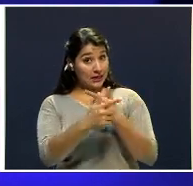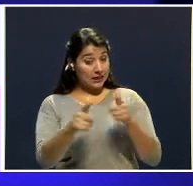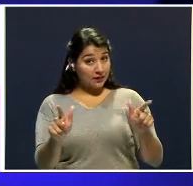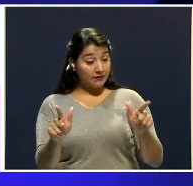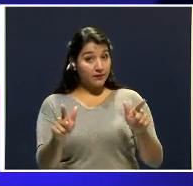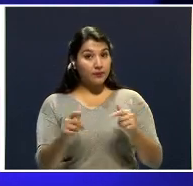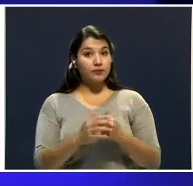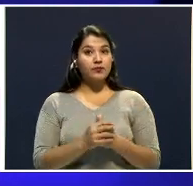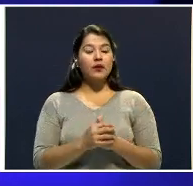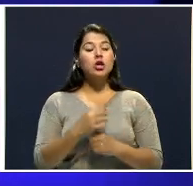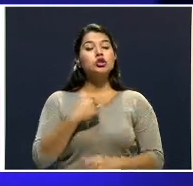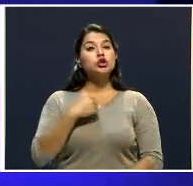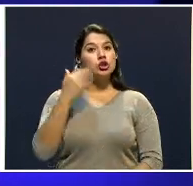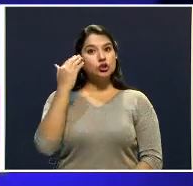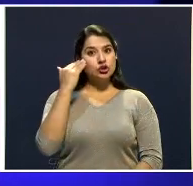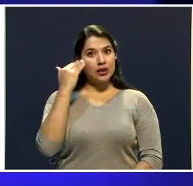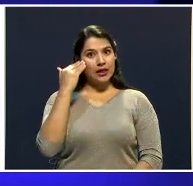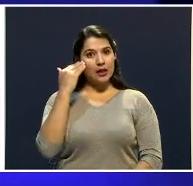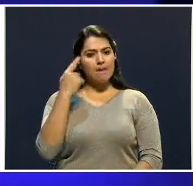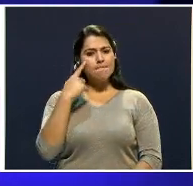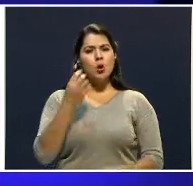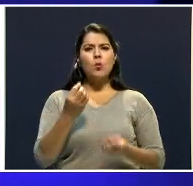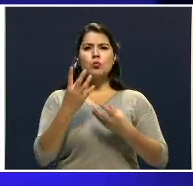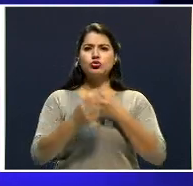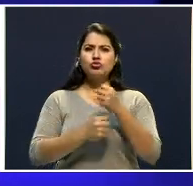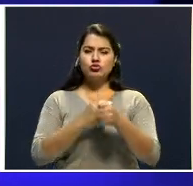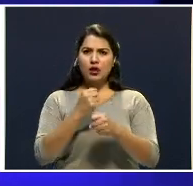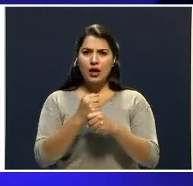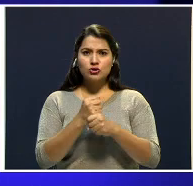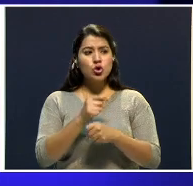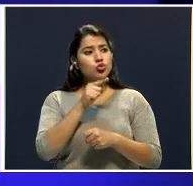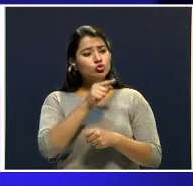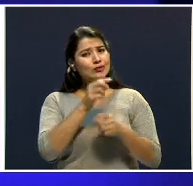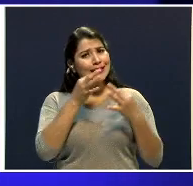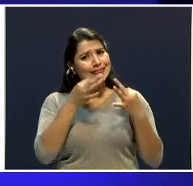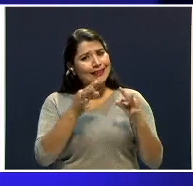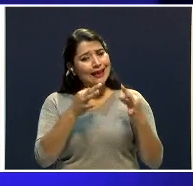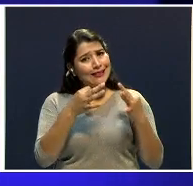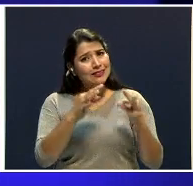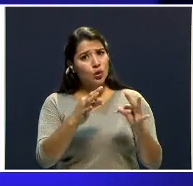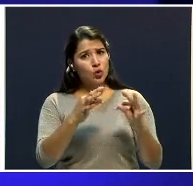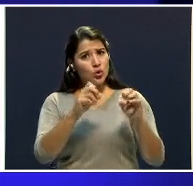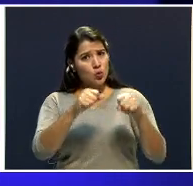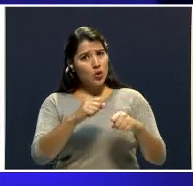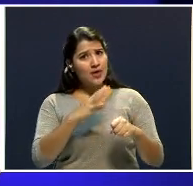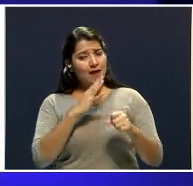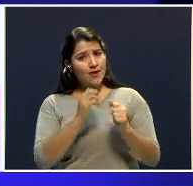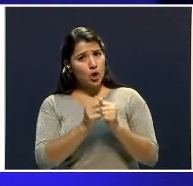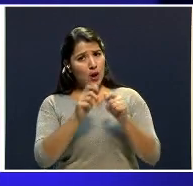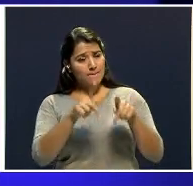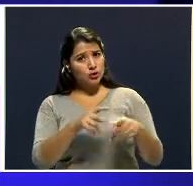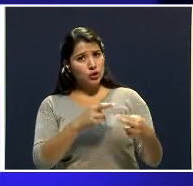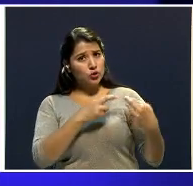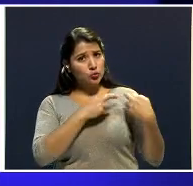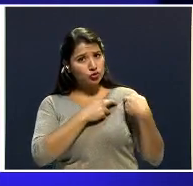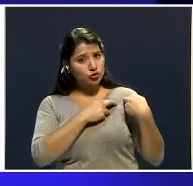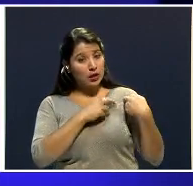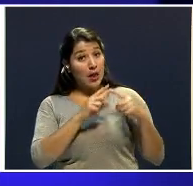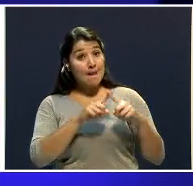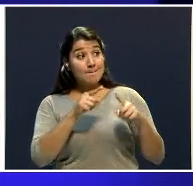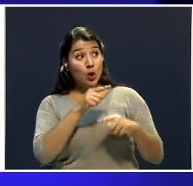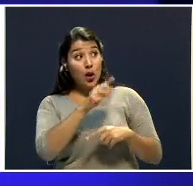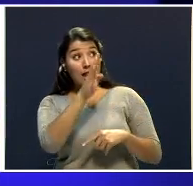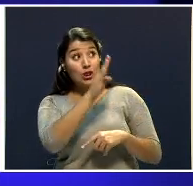que, durante años, usted intentó hablar con el sospechoso, y que él